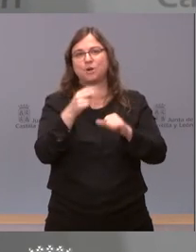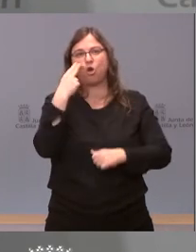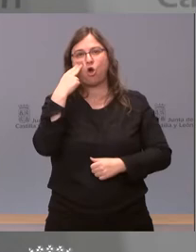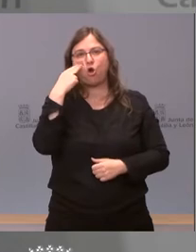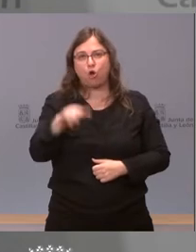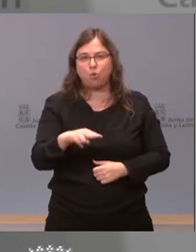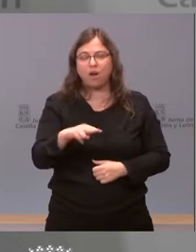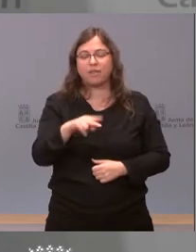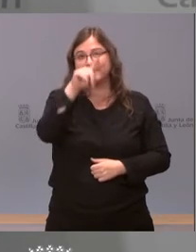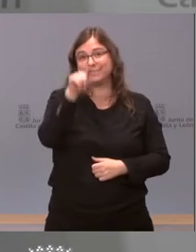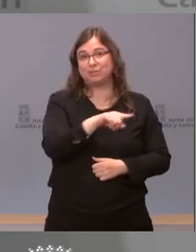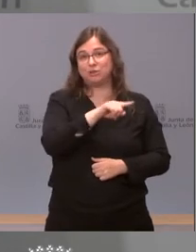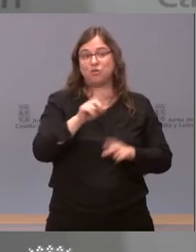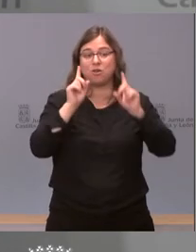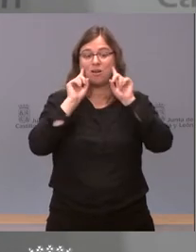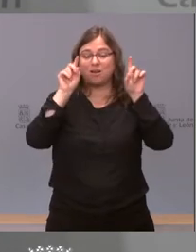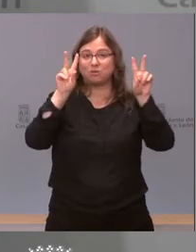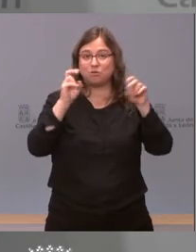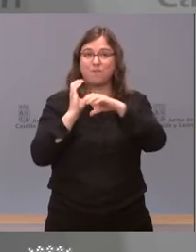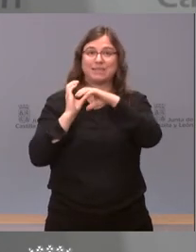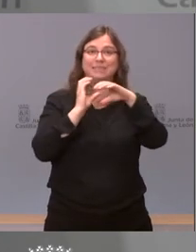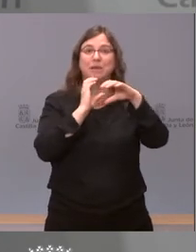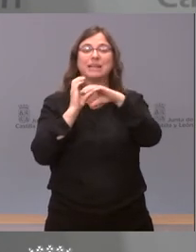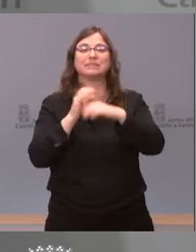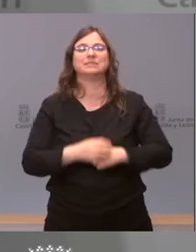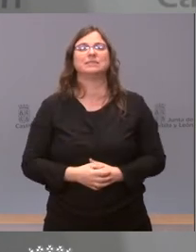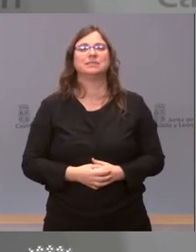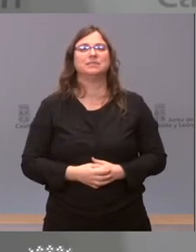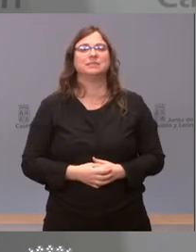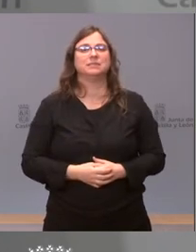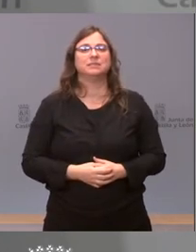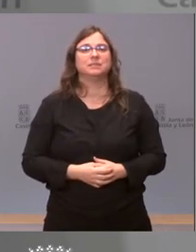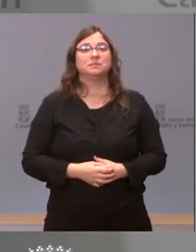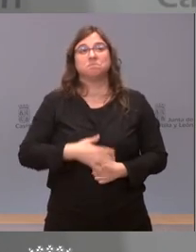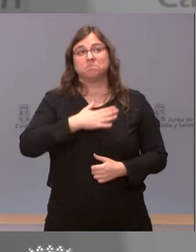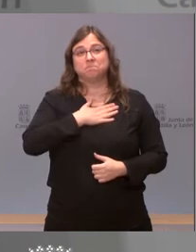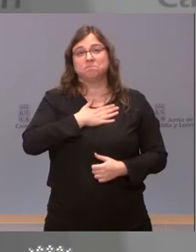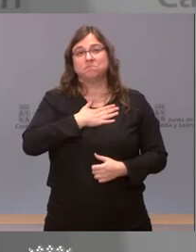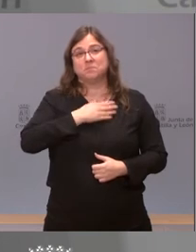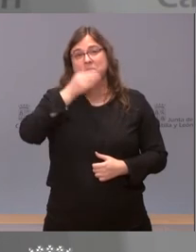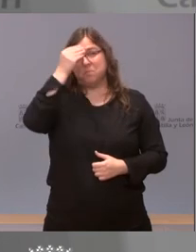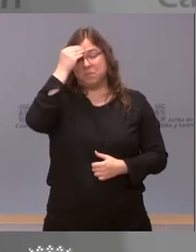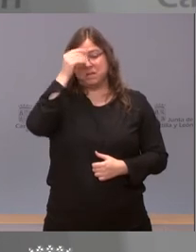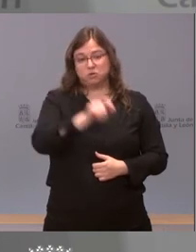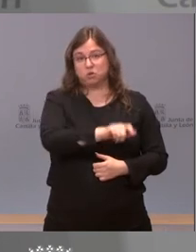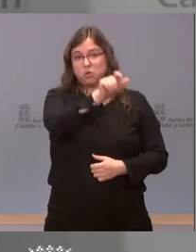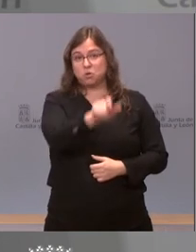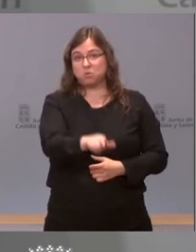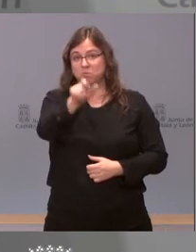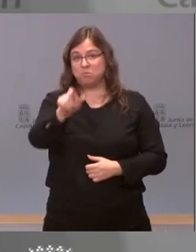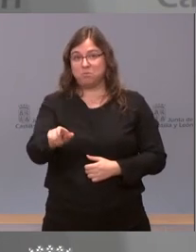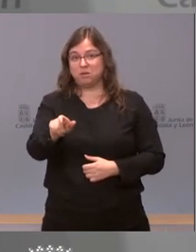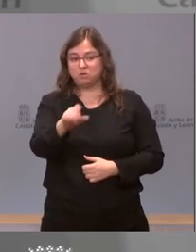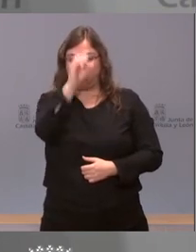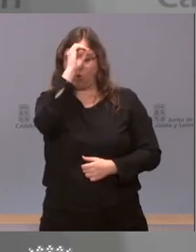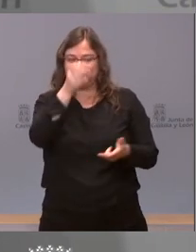cobarde o no en este caso bueno yo creo que esto es algo que los ciudadanos pueden juzgar por sí mismos